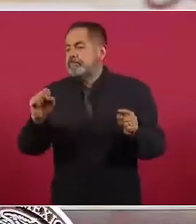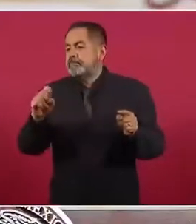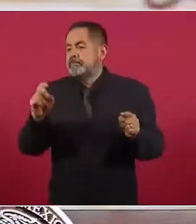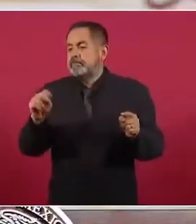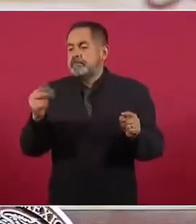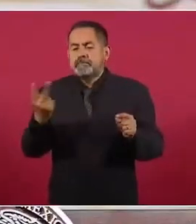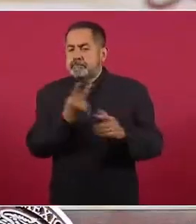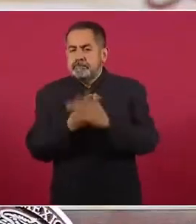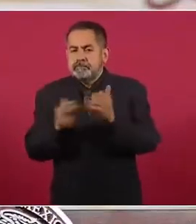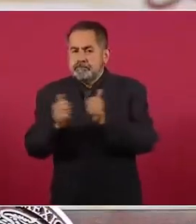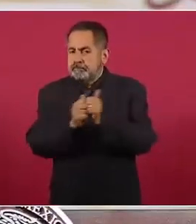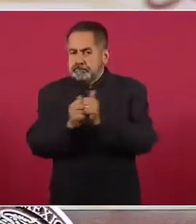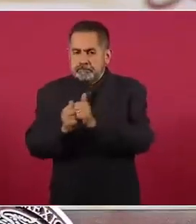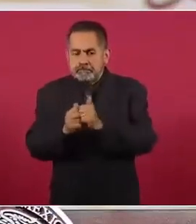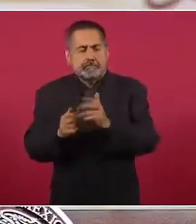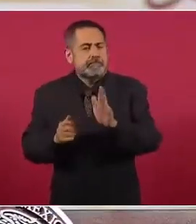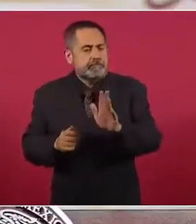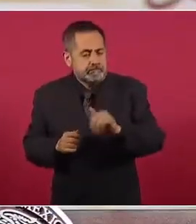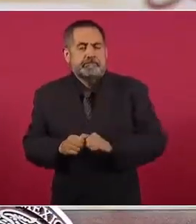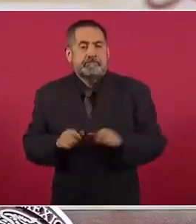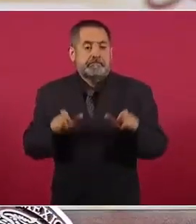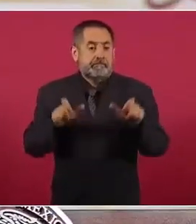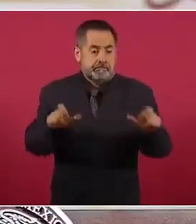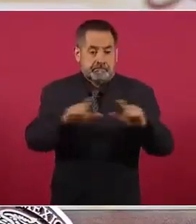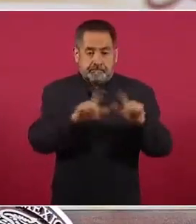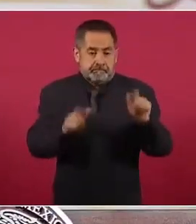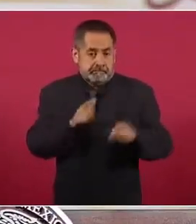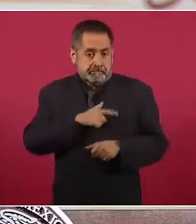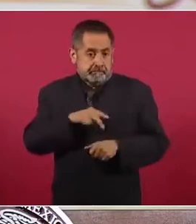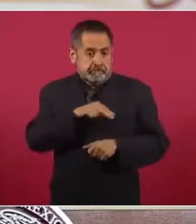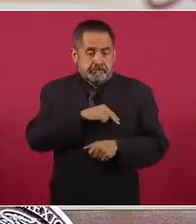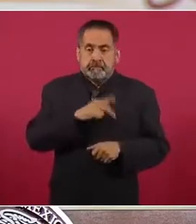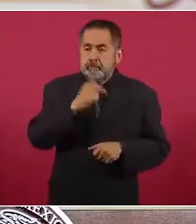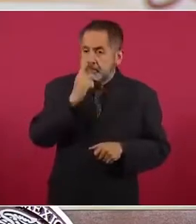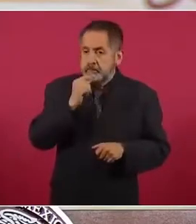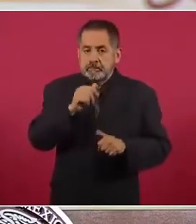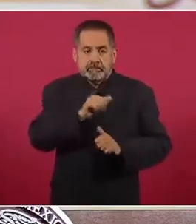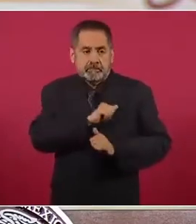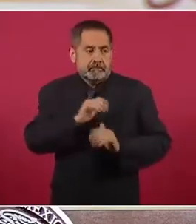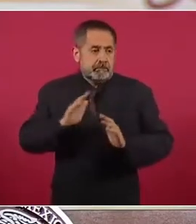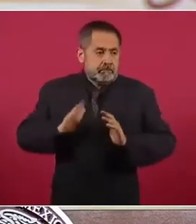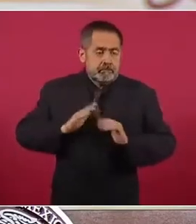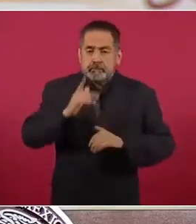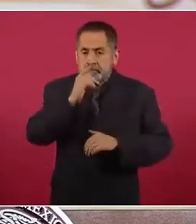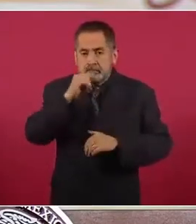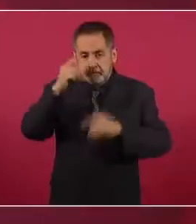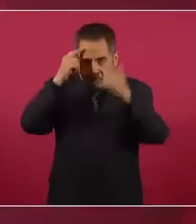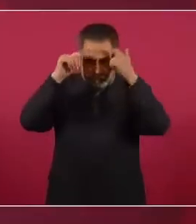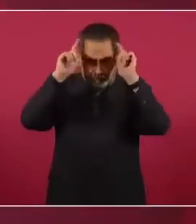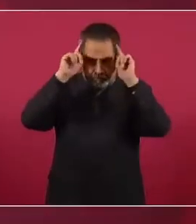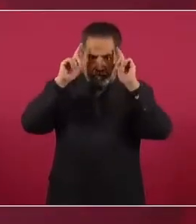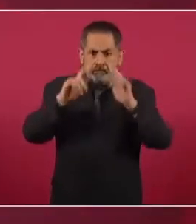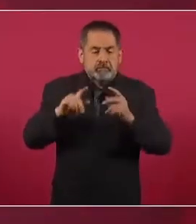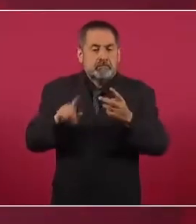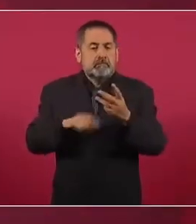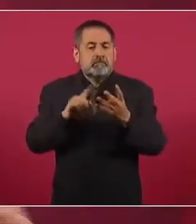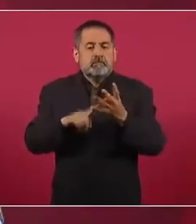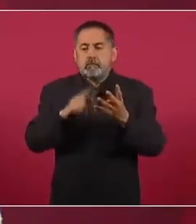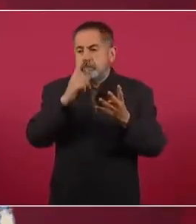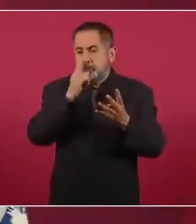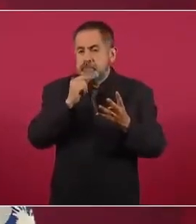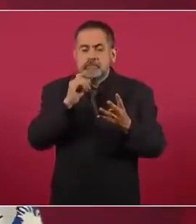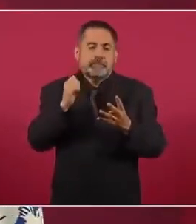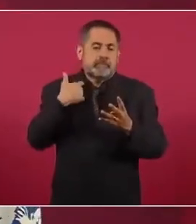Una buena parte de los guardias nacionales, policías militares y policías marinos, otros vienen de la Policía Federal